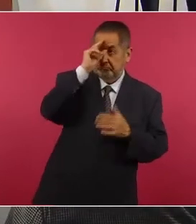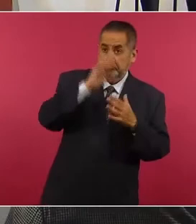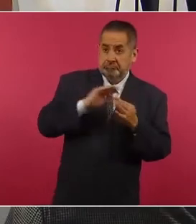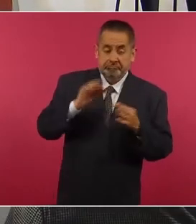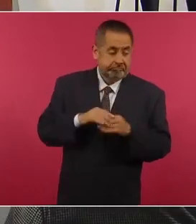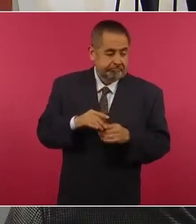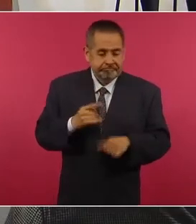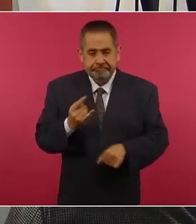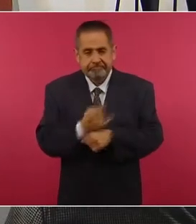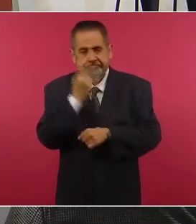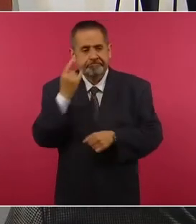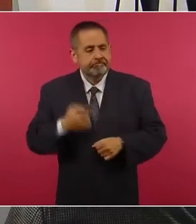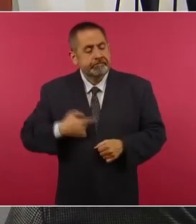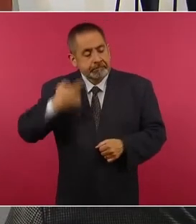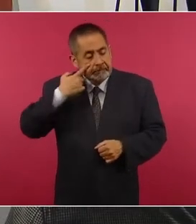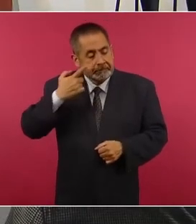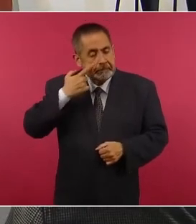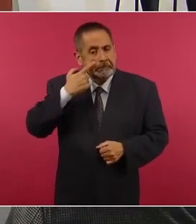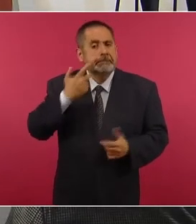A ver,